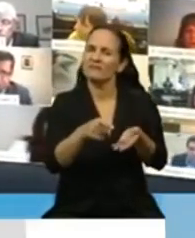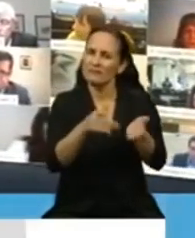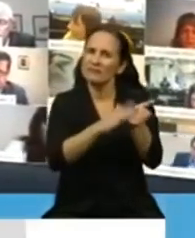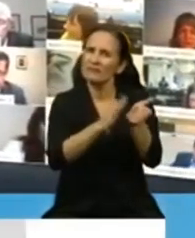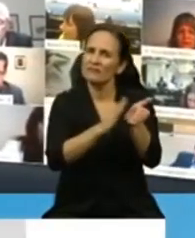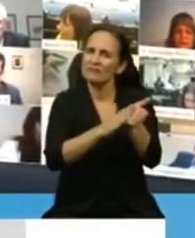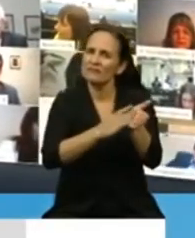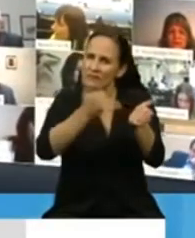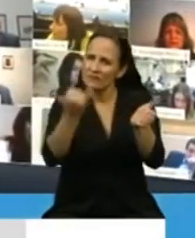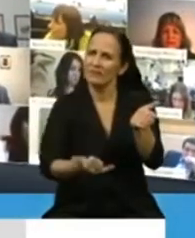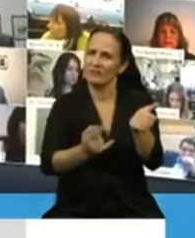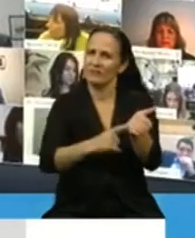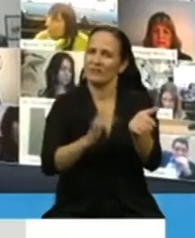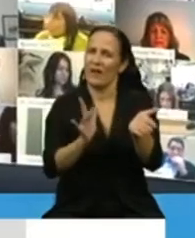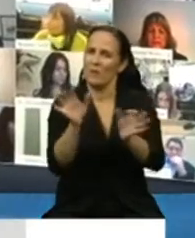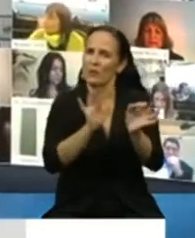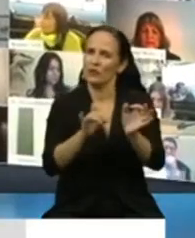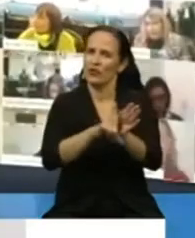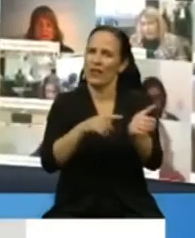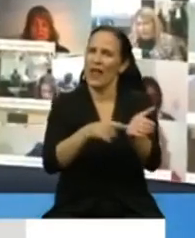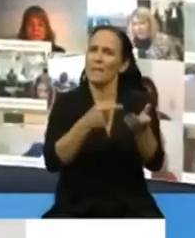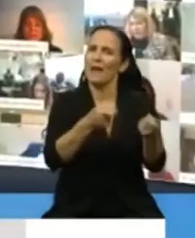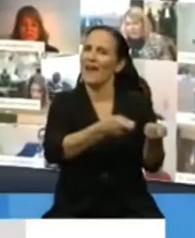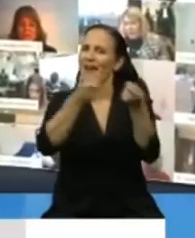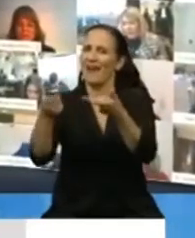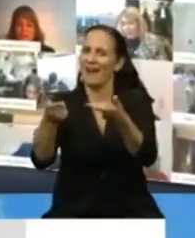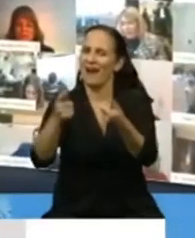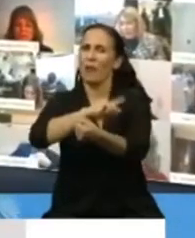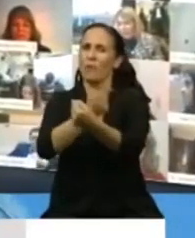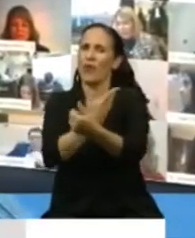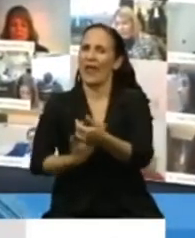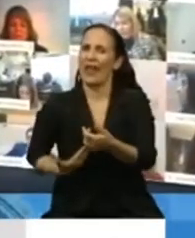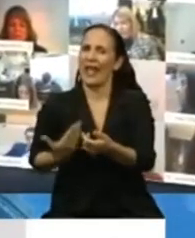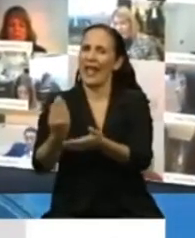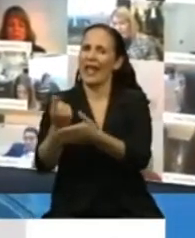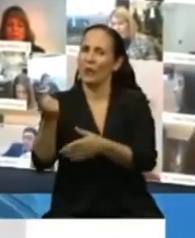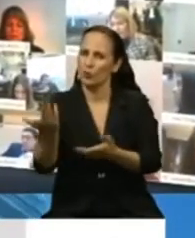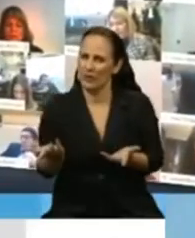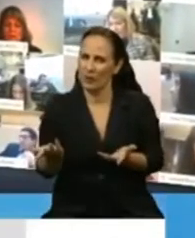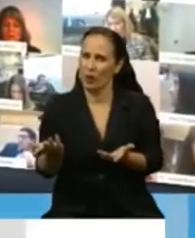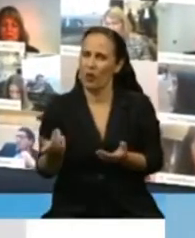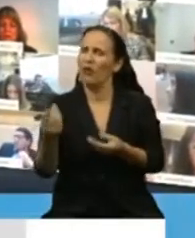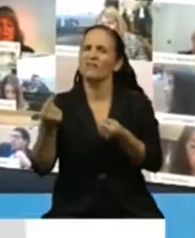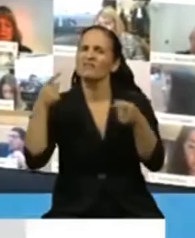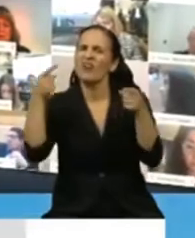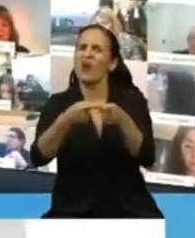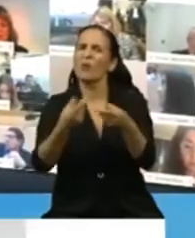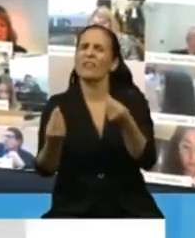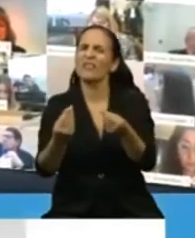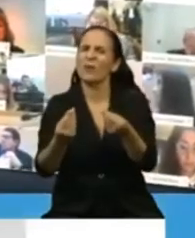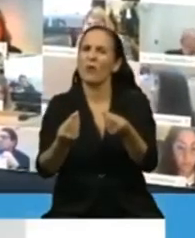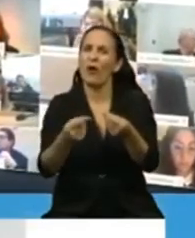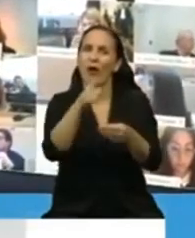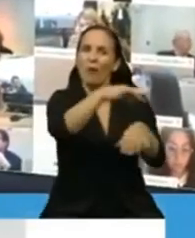para aportar al Ejecutivo, para proteger y cuidar a quienes nos cuidan.